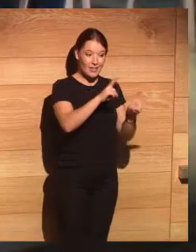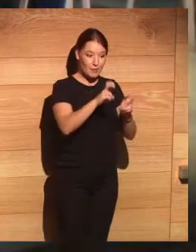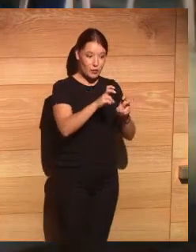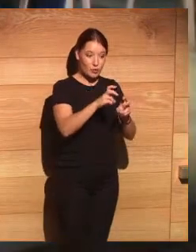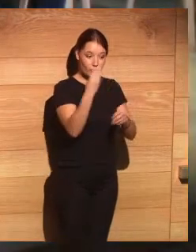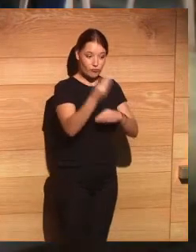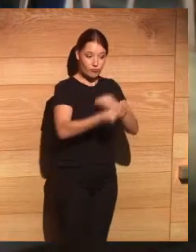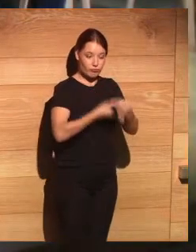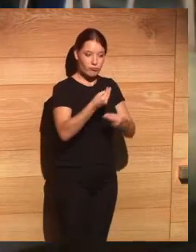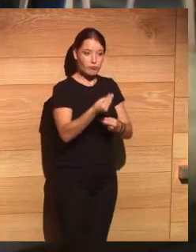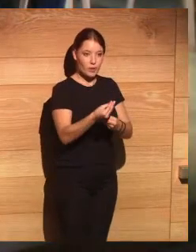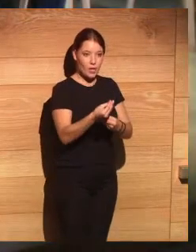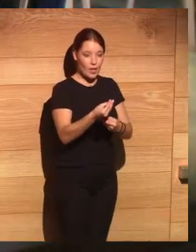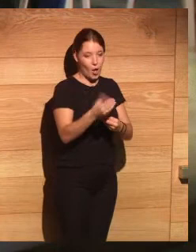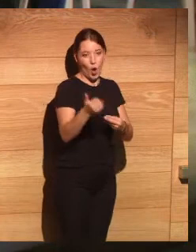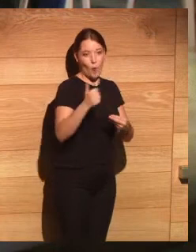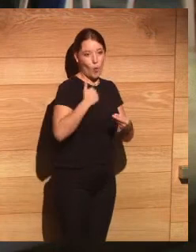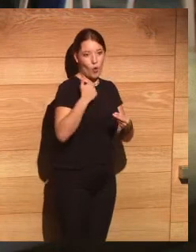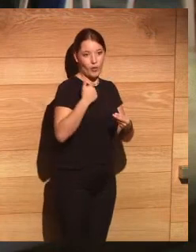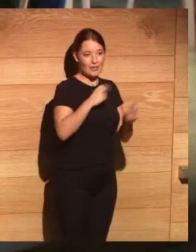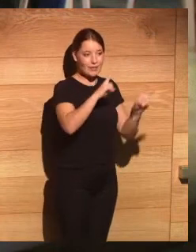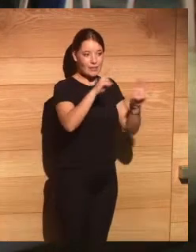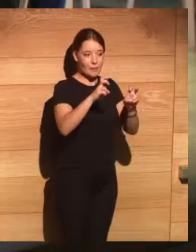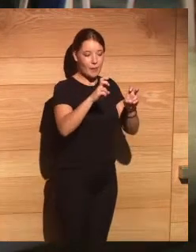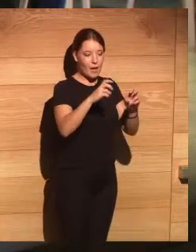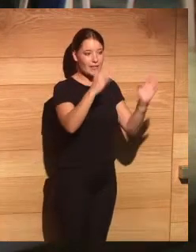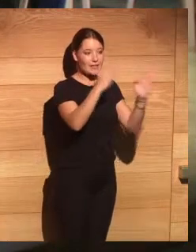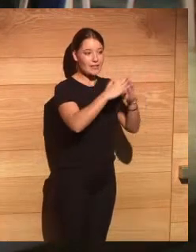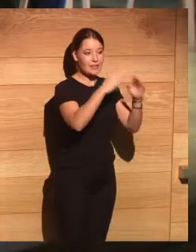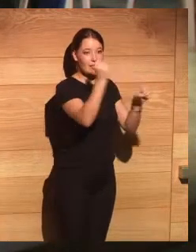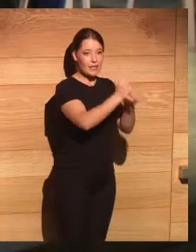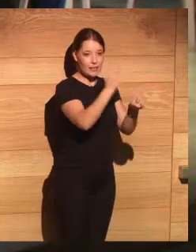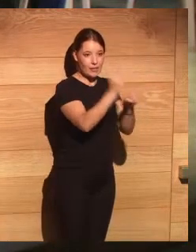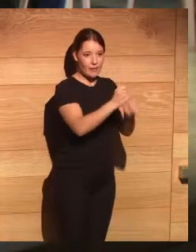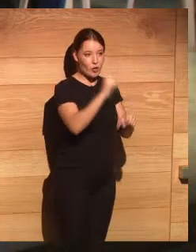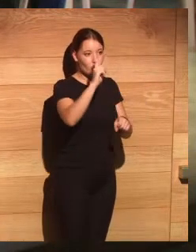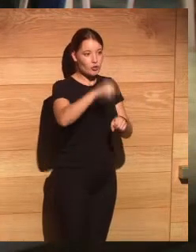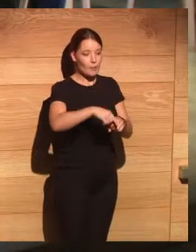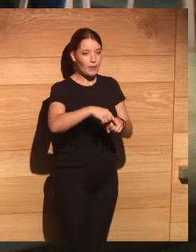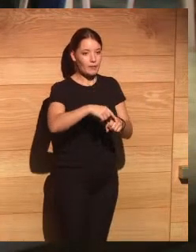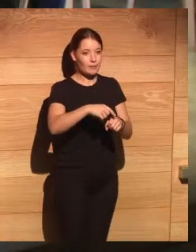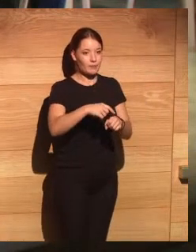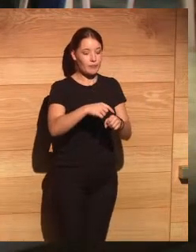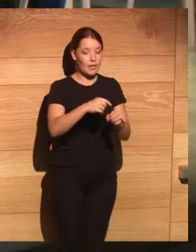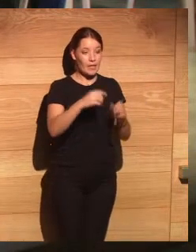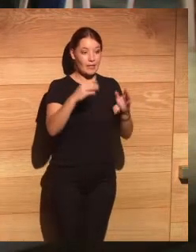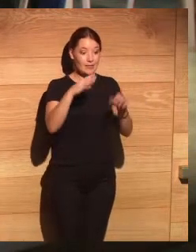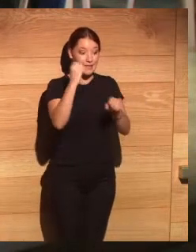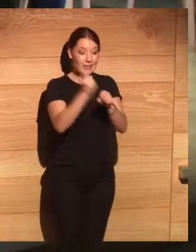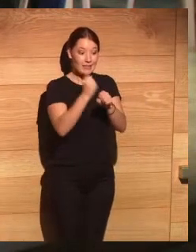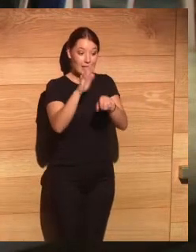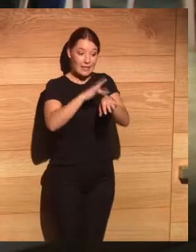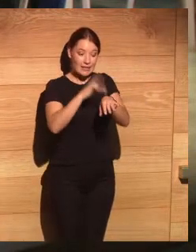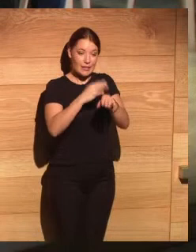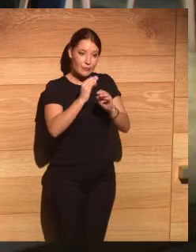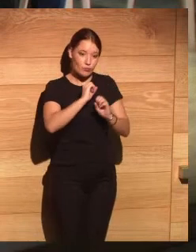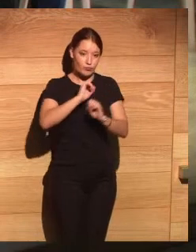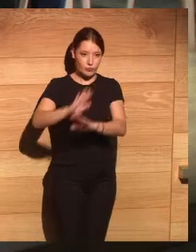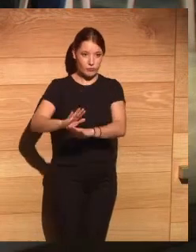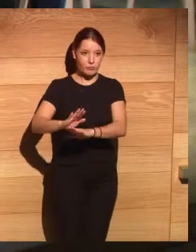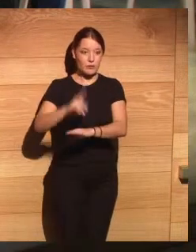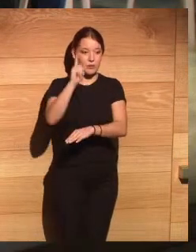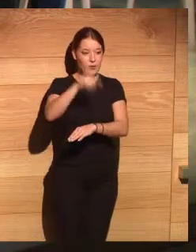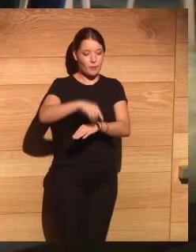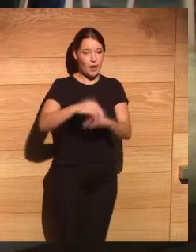claramente de oportunidad sobre teletrabajo la desconexión digital y también sobre la brecha digital que